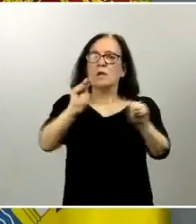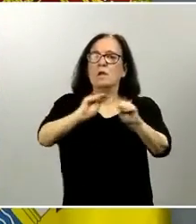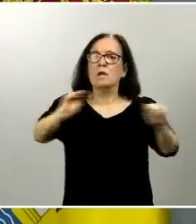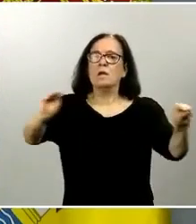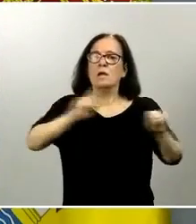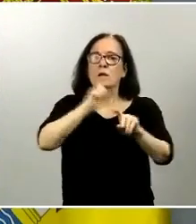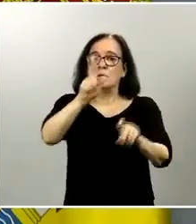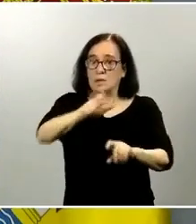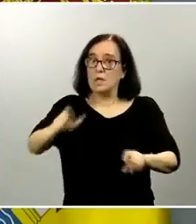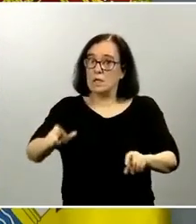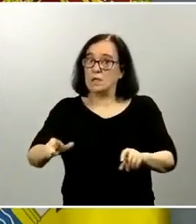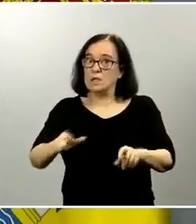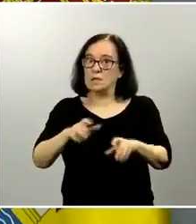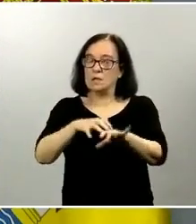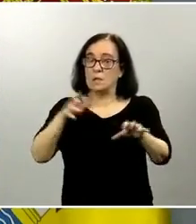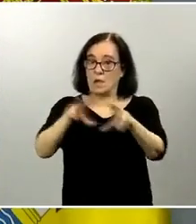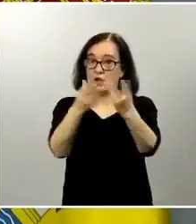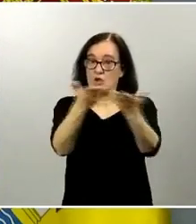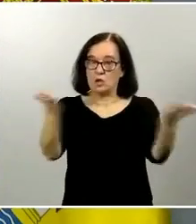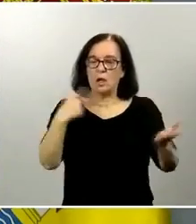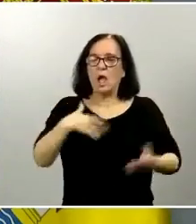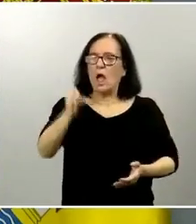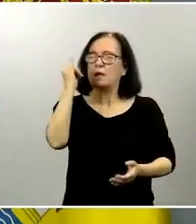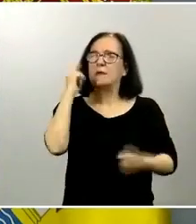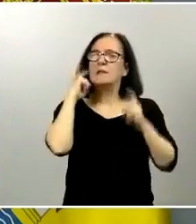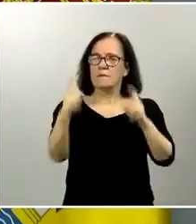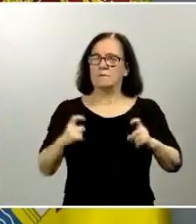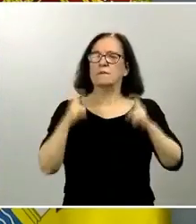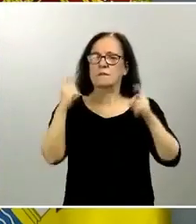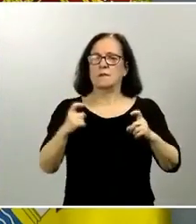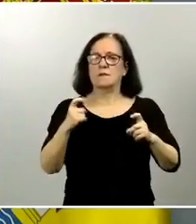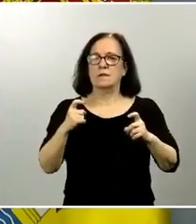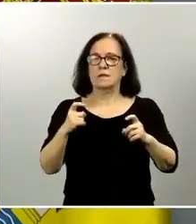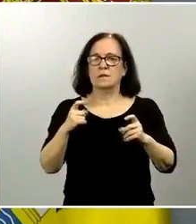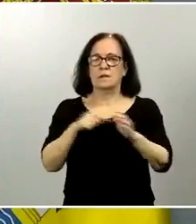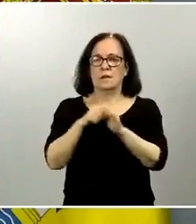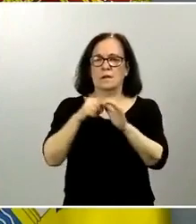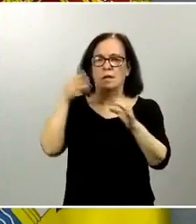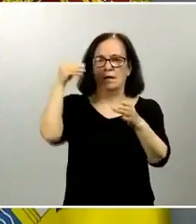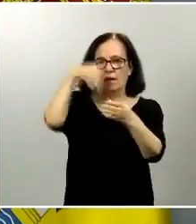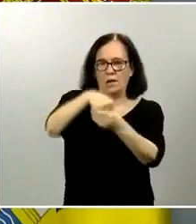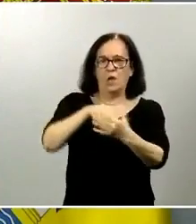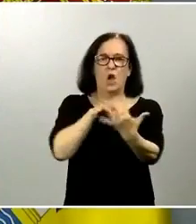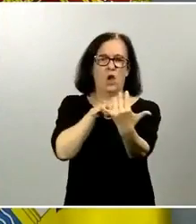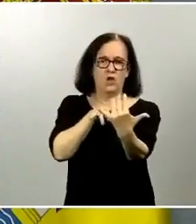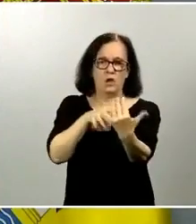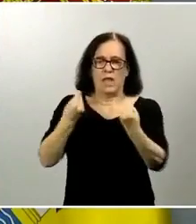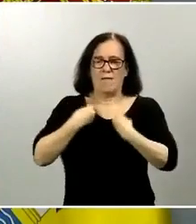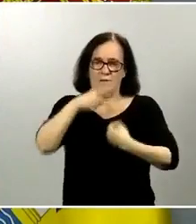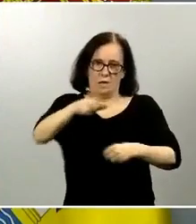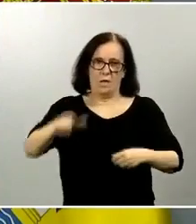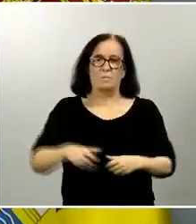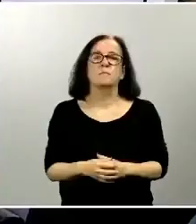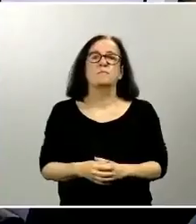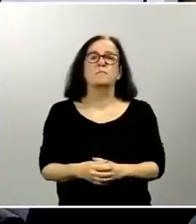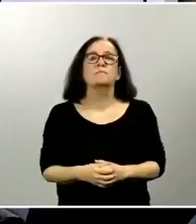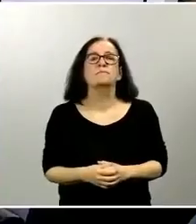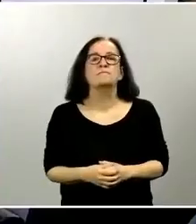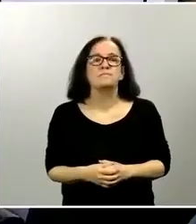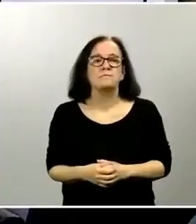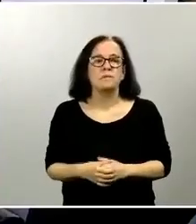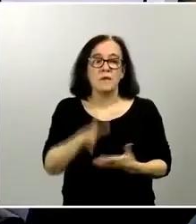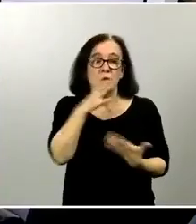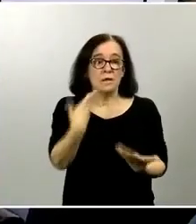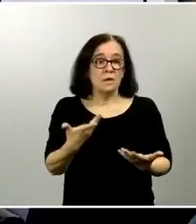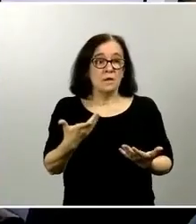está existiendo este intento de intrusión en los ordenadores y en la vida de los ciudadanos comisario no sé si usted o